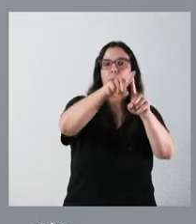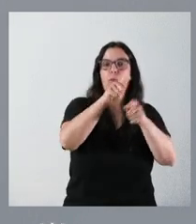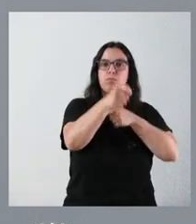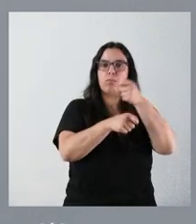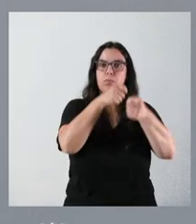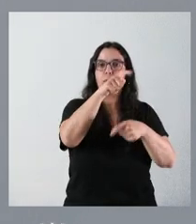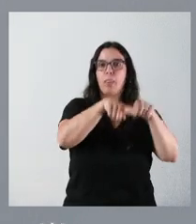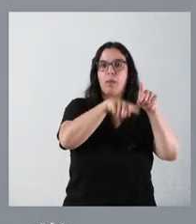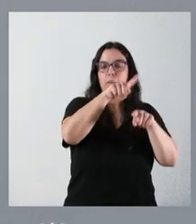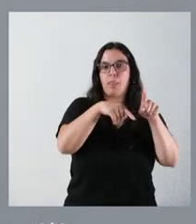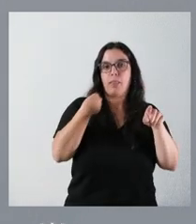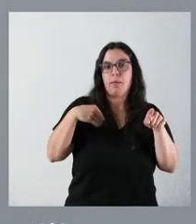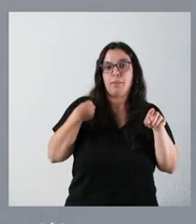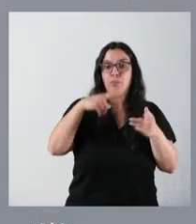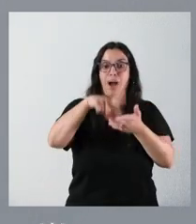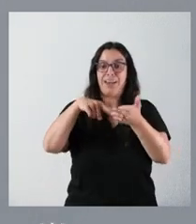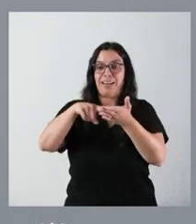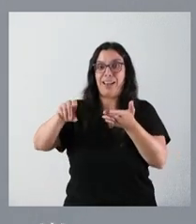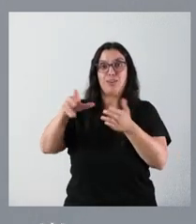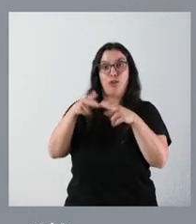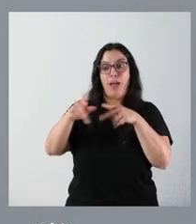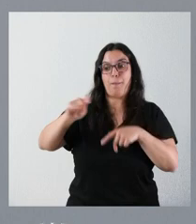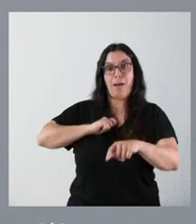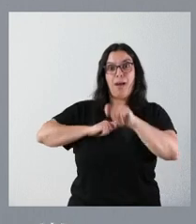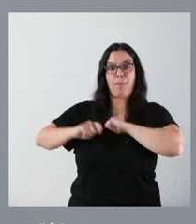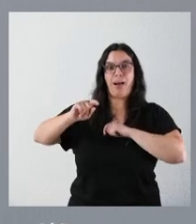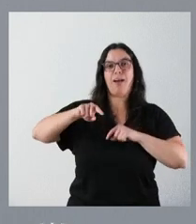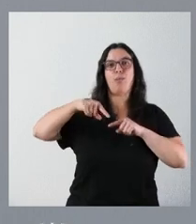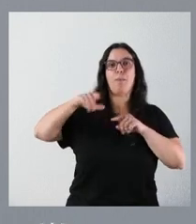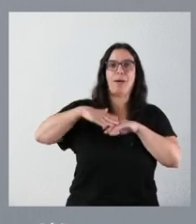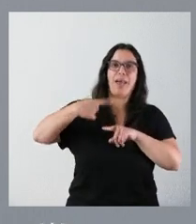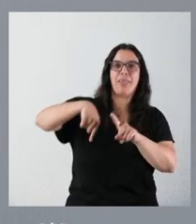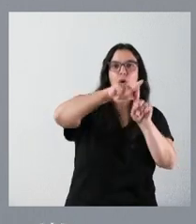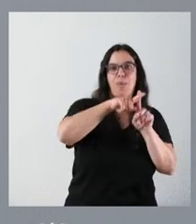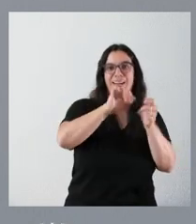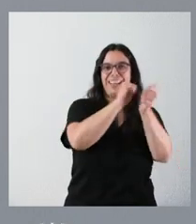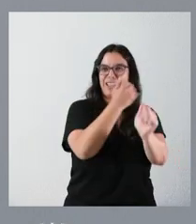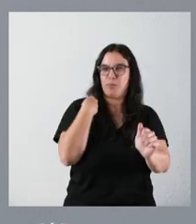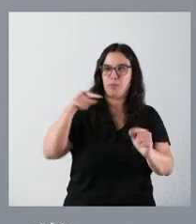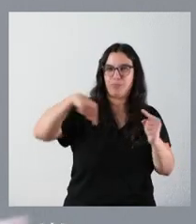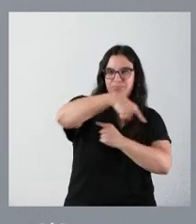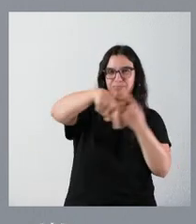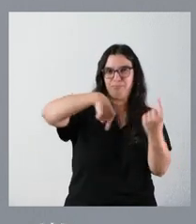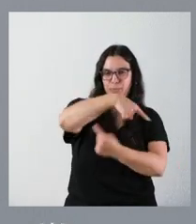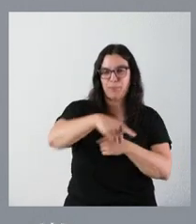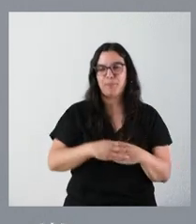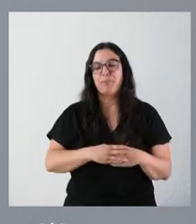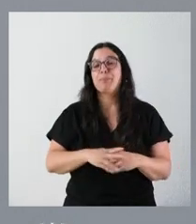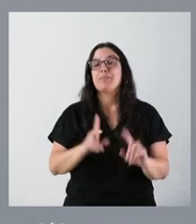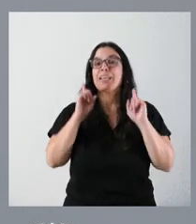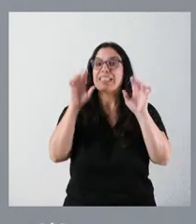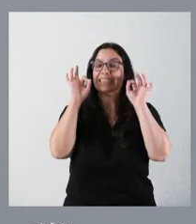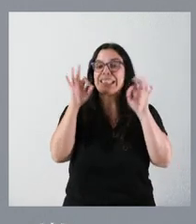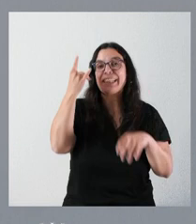cobrando el importe de esos alquileres sociales a los que hemos hecho referencia y que es el destino final de los mismos. En el caso concreto de Salamanca la